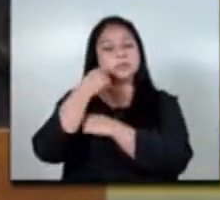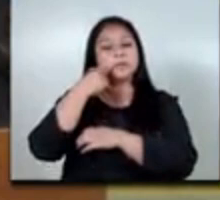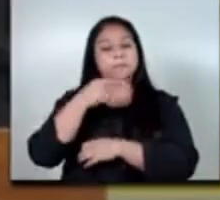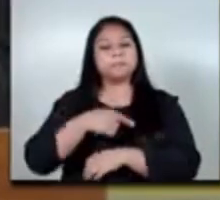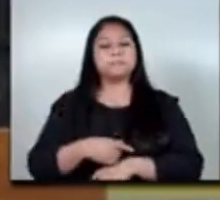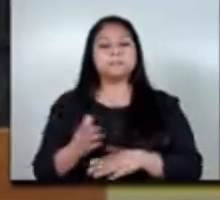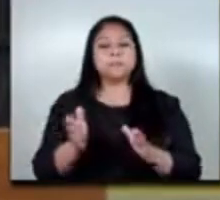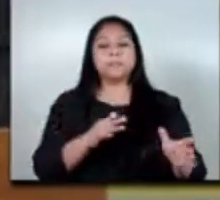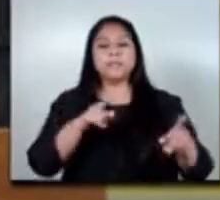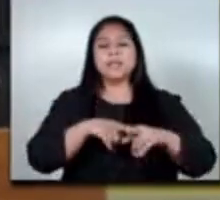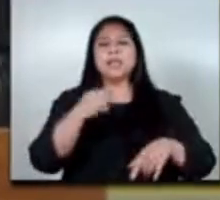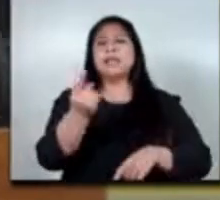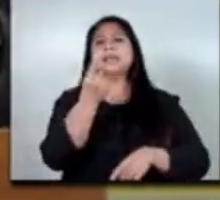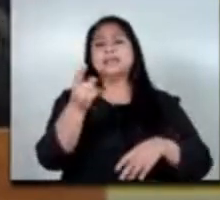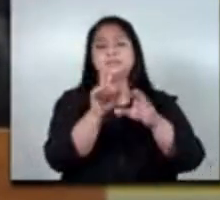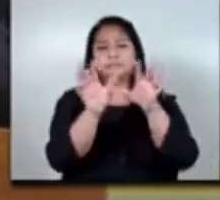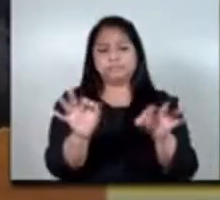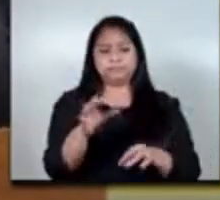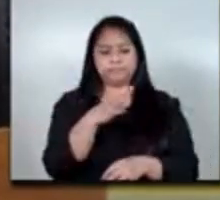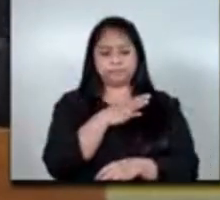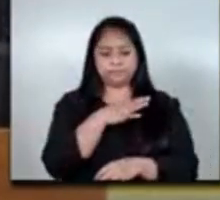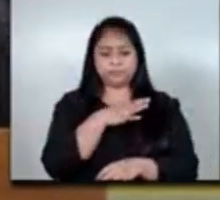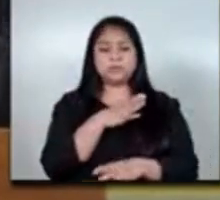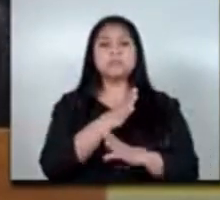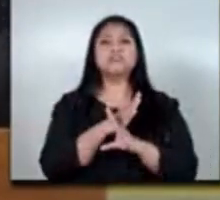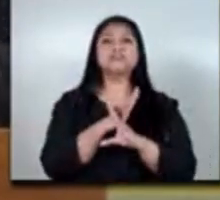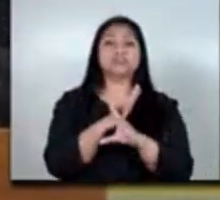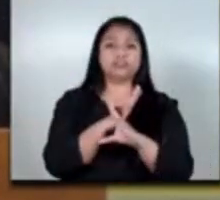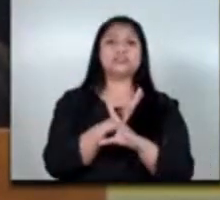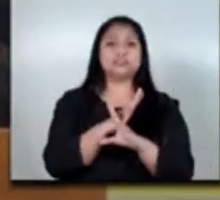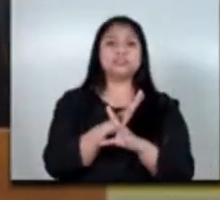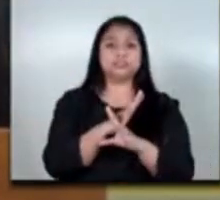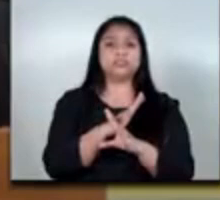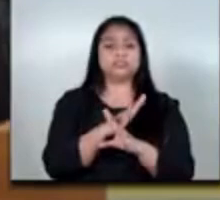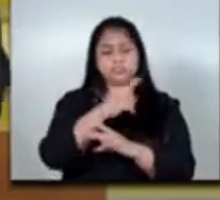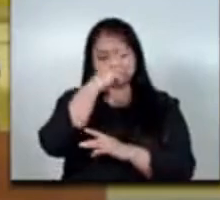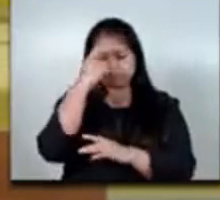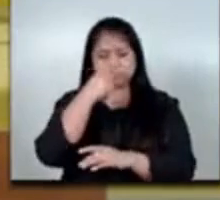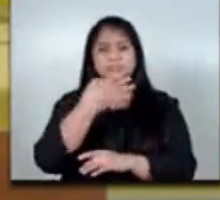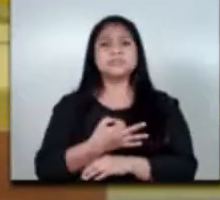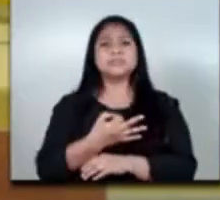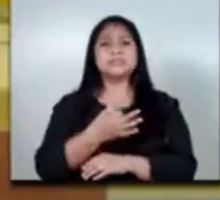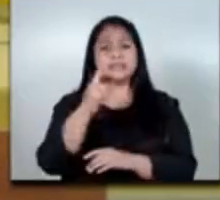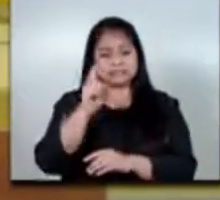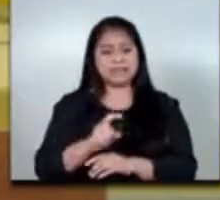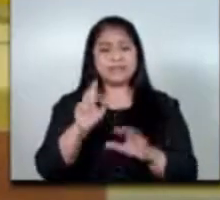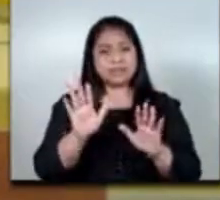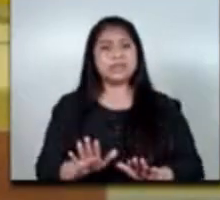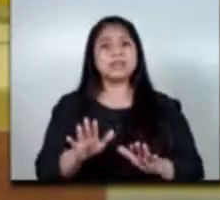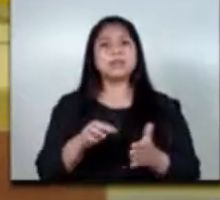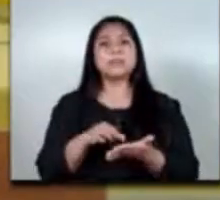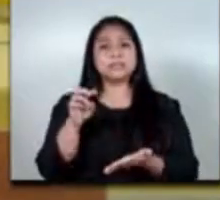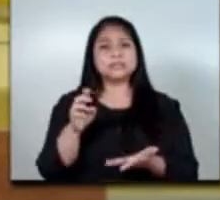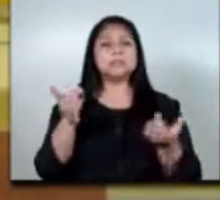la única forma que tenemos es garantizar un empleo digno y ese empleo debería ser en el país pero las